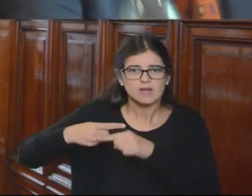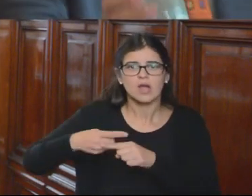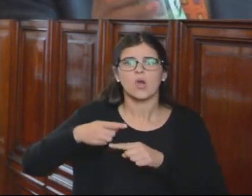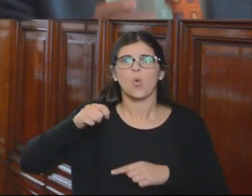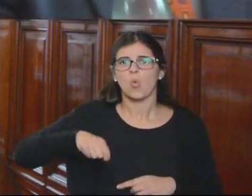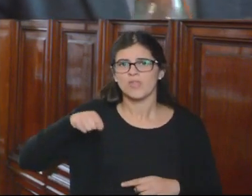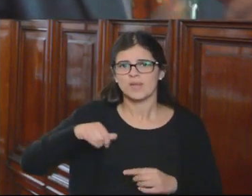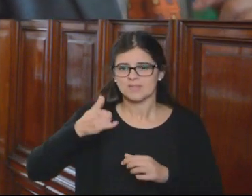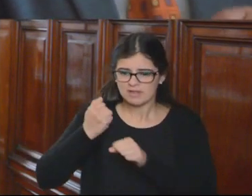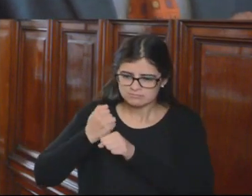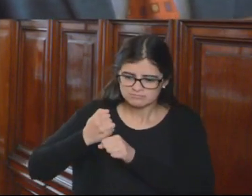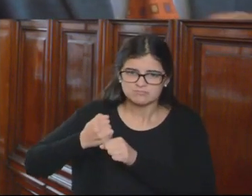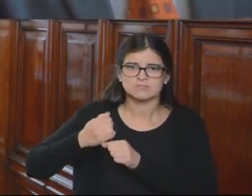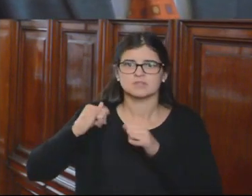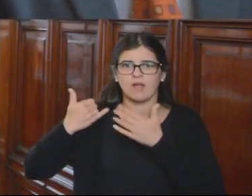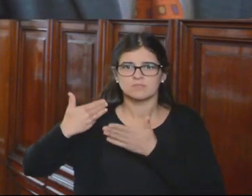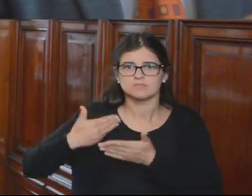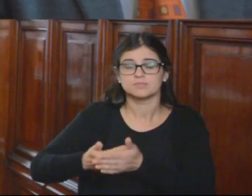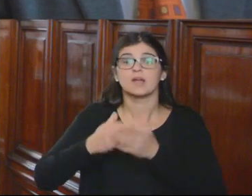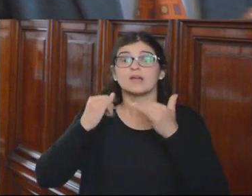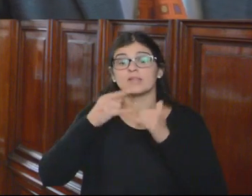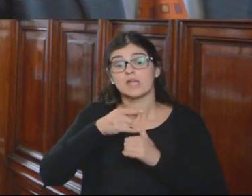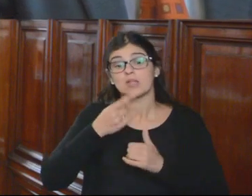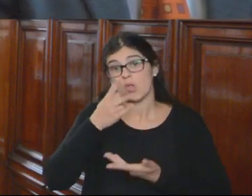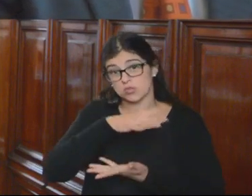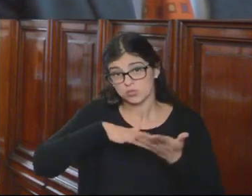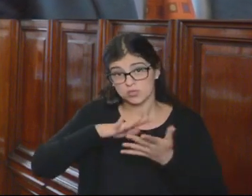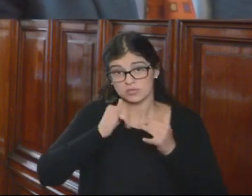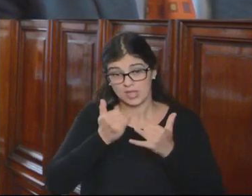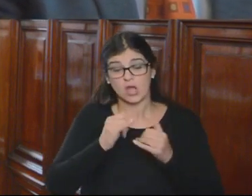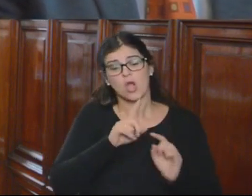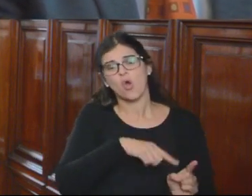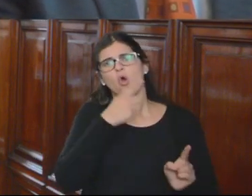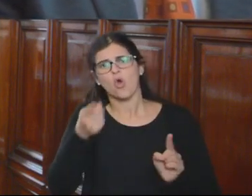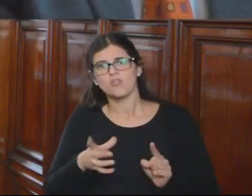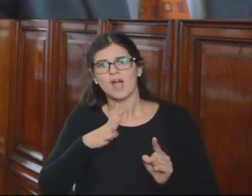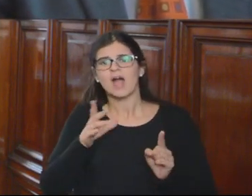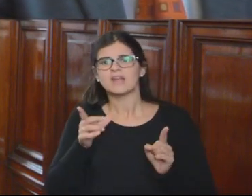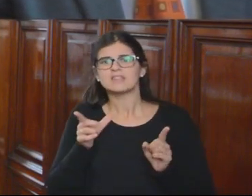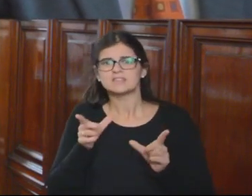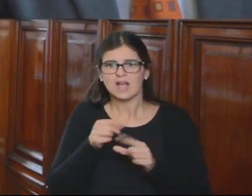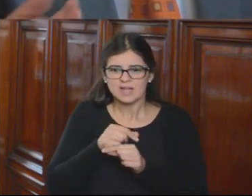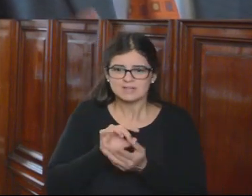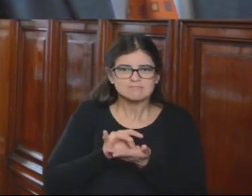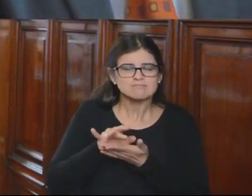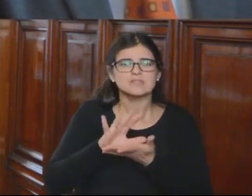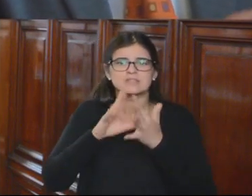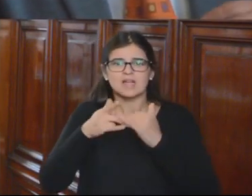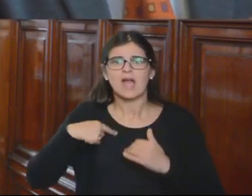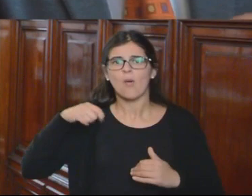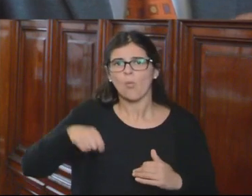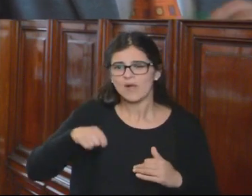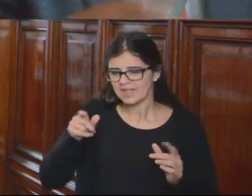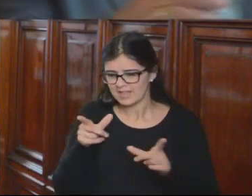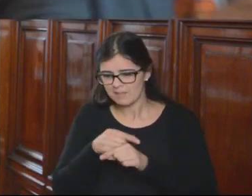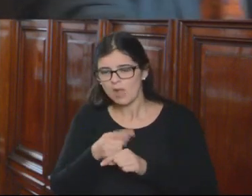Esos aspectos, además de otros, que se ha cesado a jueces que tienen calidad de